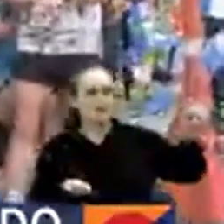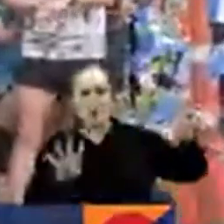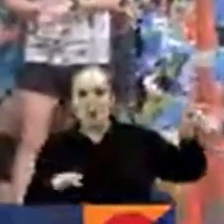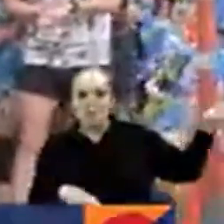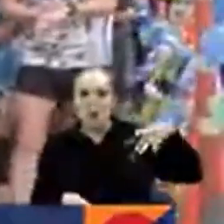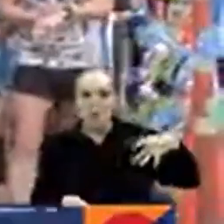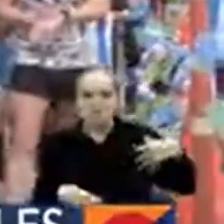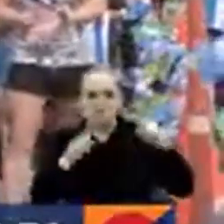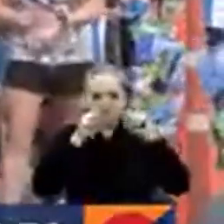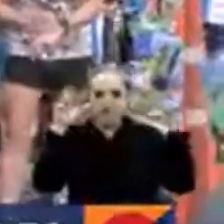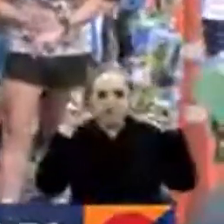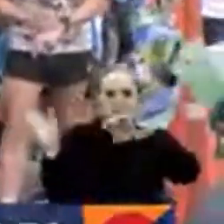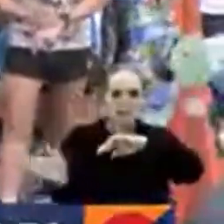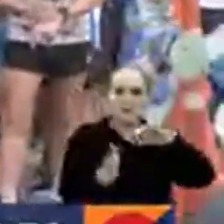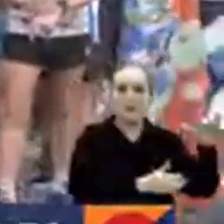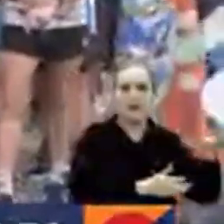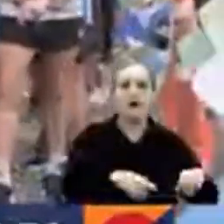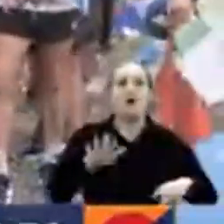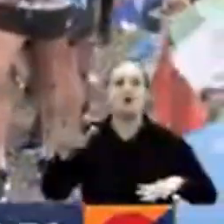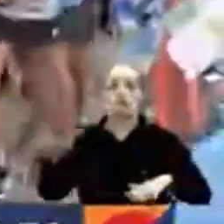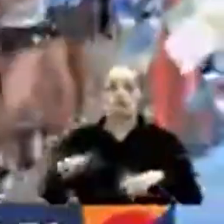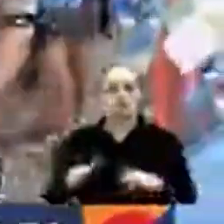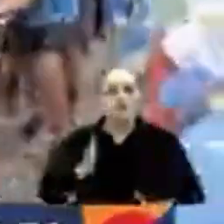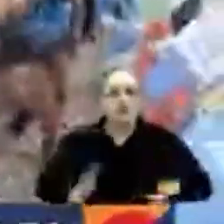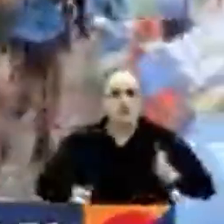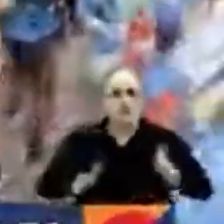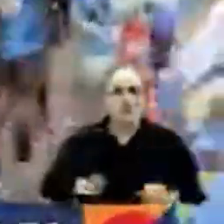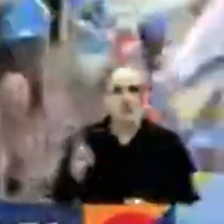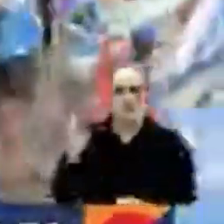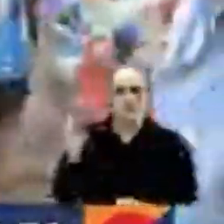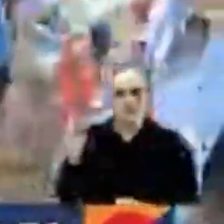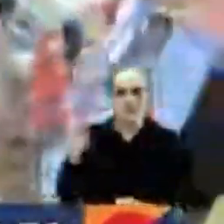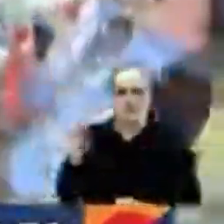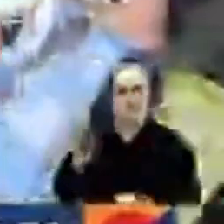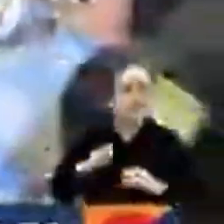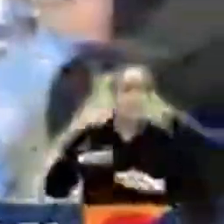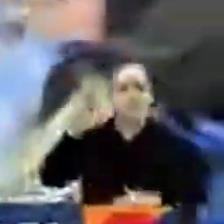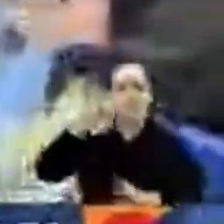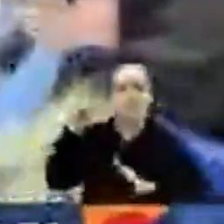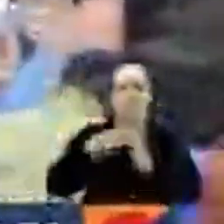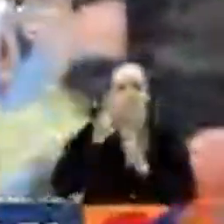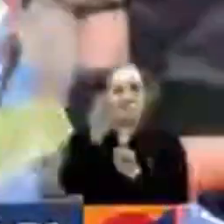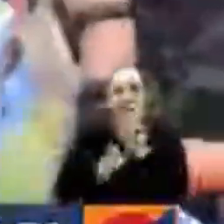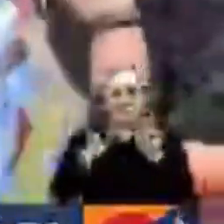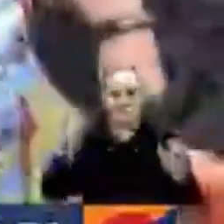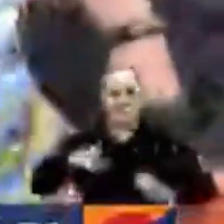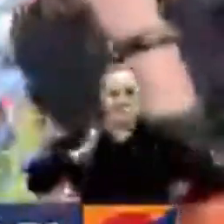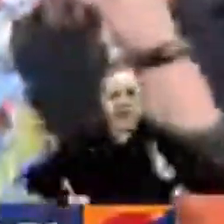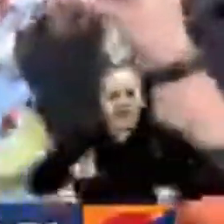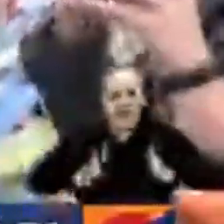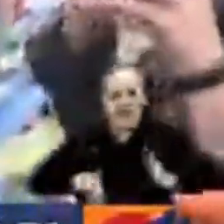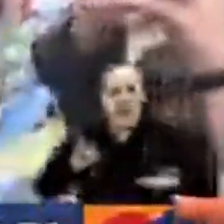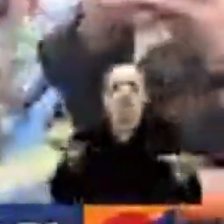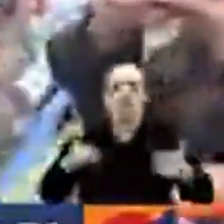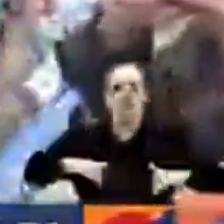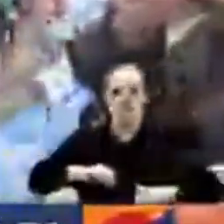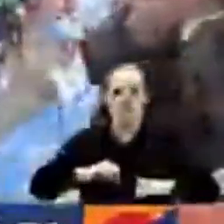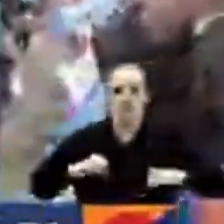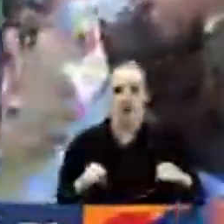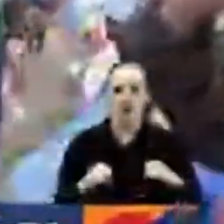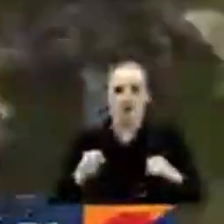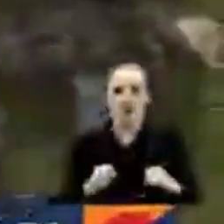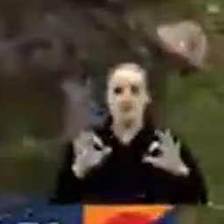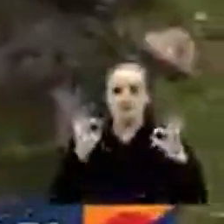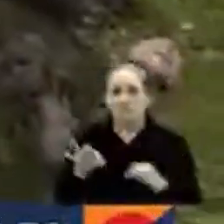Y en el Parque Jaime Duque se cumplió una carrera con la participación de más de mil personas. Al finalizar la competencia, se lograron